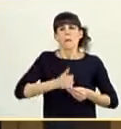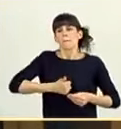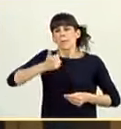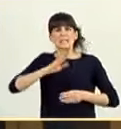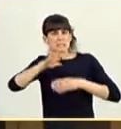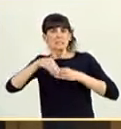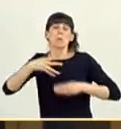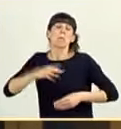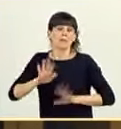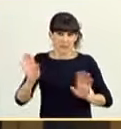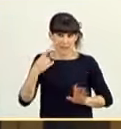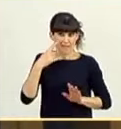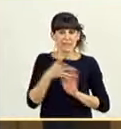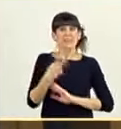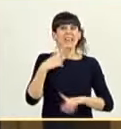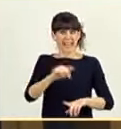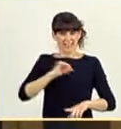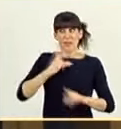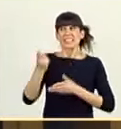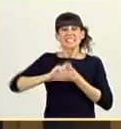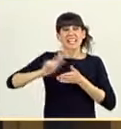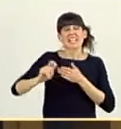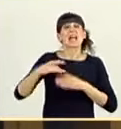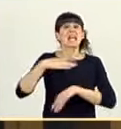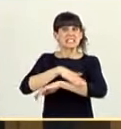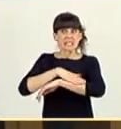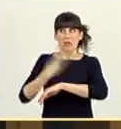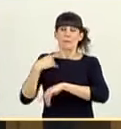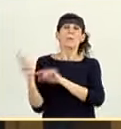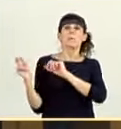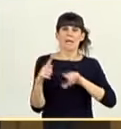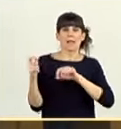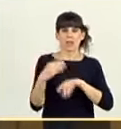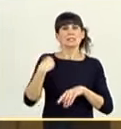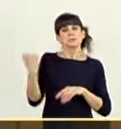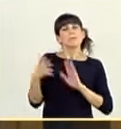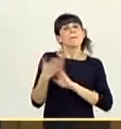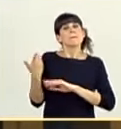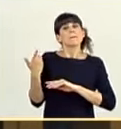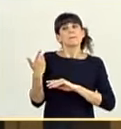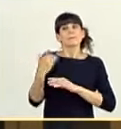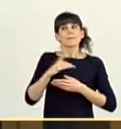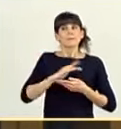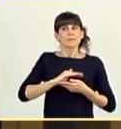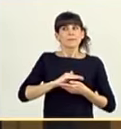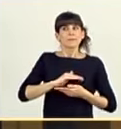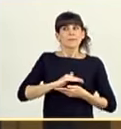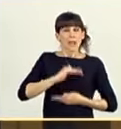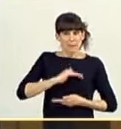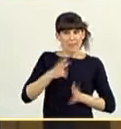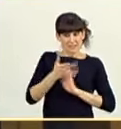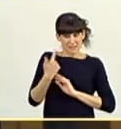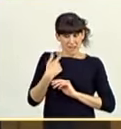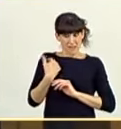algo más. A nivel individual, la secretaria de Estado de Migraciones está en las capacidades que le otorga la disposición